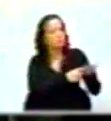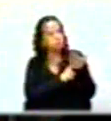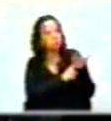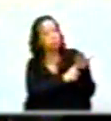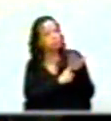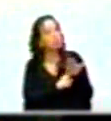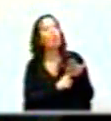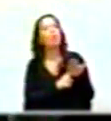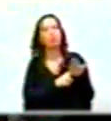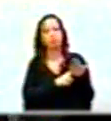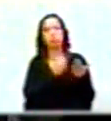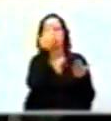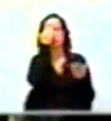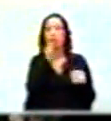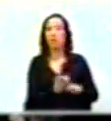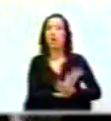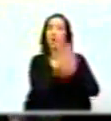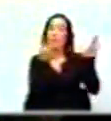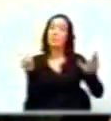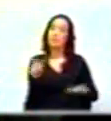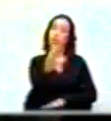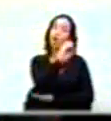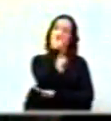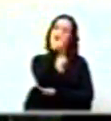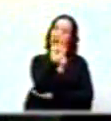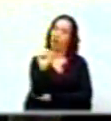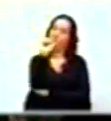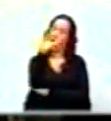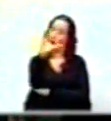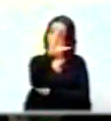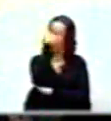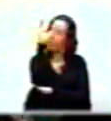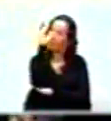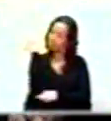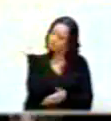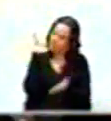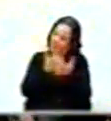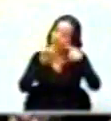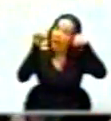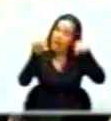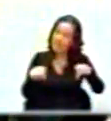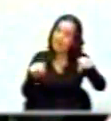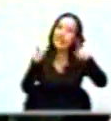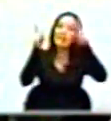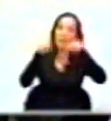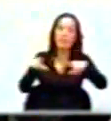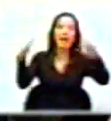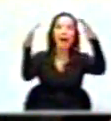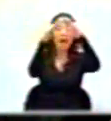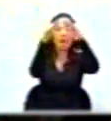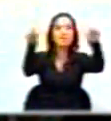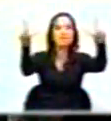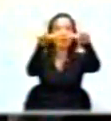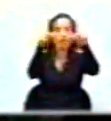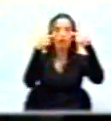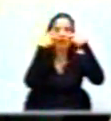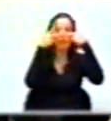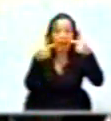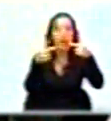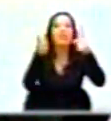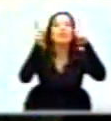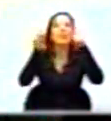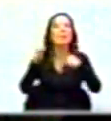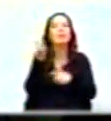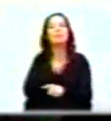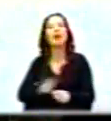ha dejado claro para colombianos y colombianas, para que estamos aquí, pero quienes están también en su casa, pero sobre todo para los